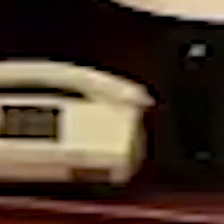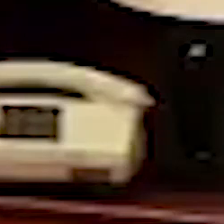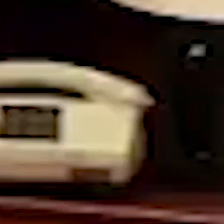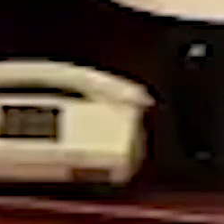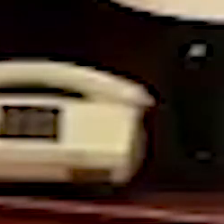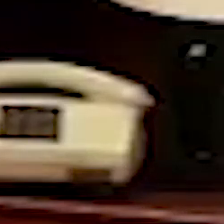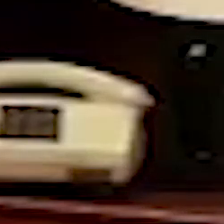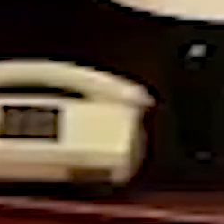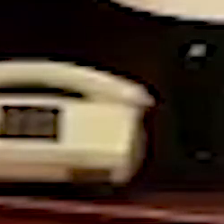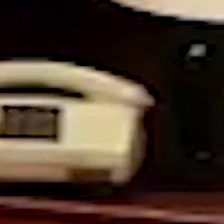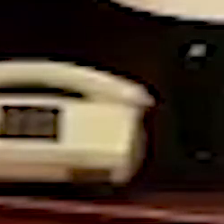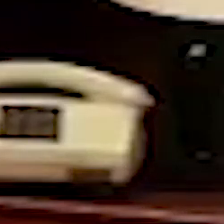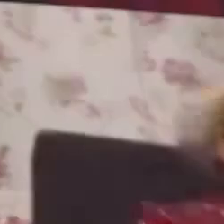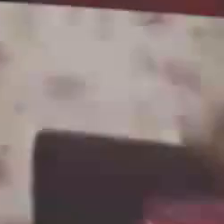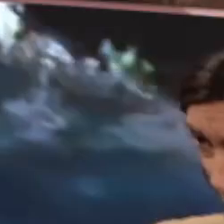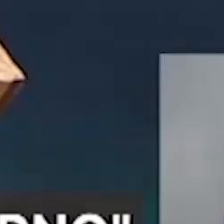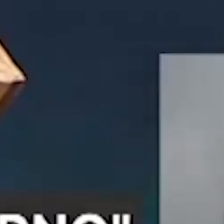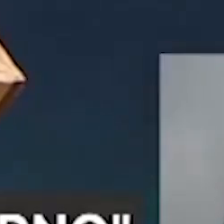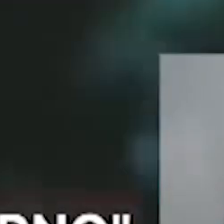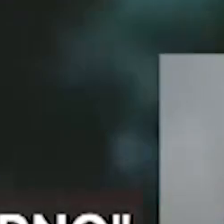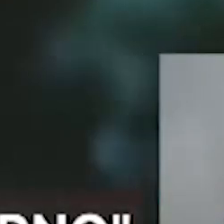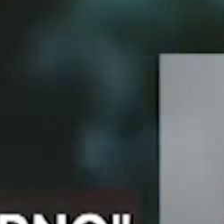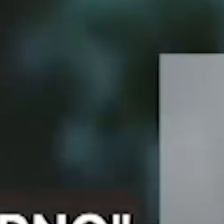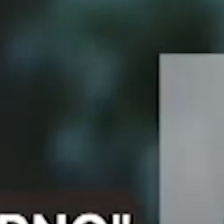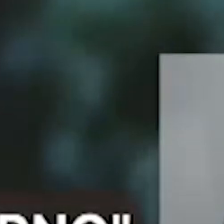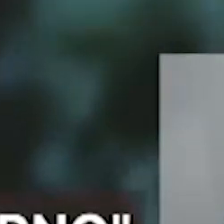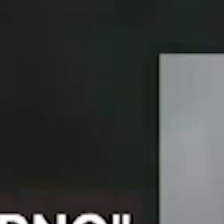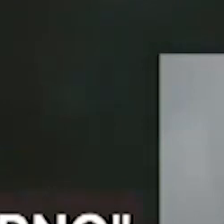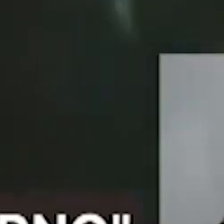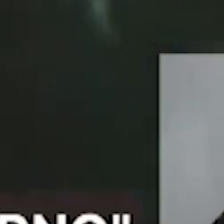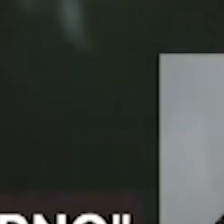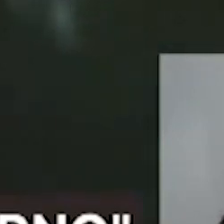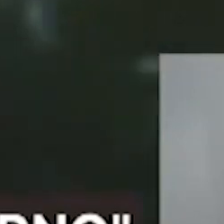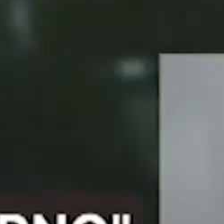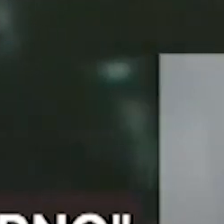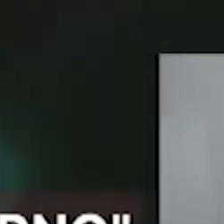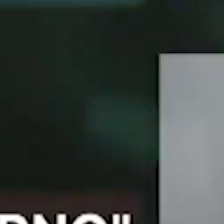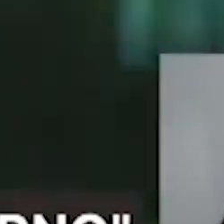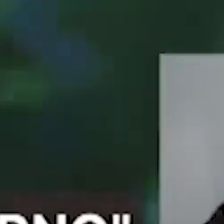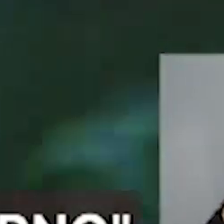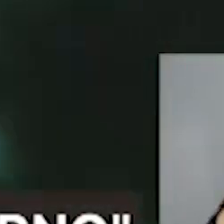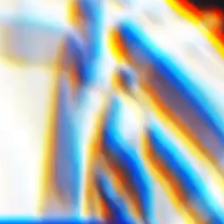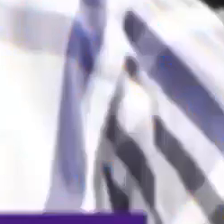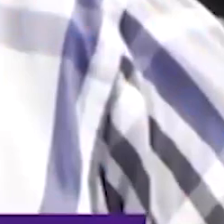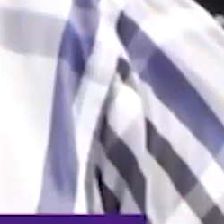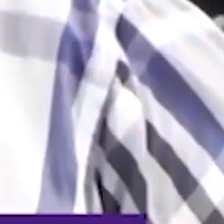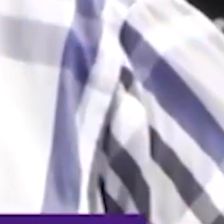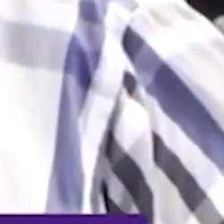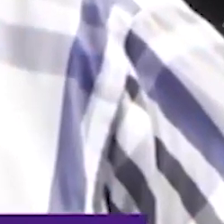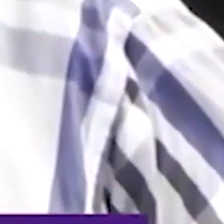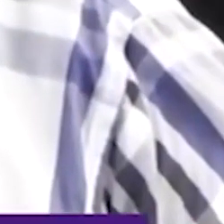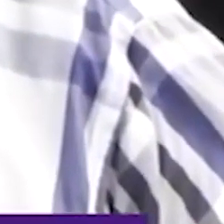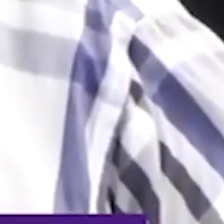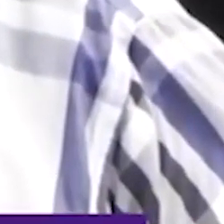carajo seguimos viviendo en la ciudad. Todavía estamos entre unos 5.000 y 10.000 trabajadores dentro del seguro de desempleo. El